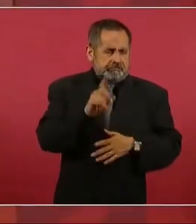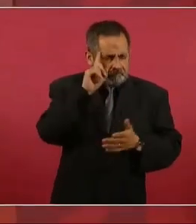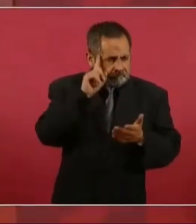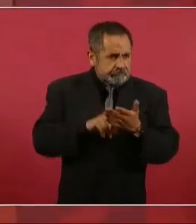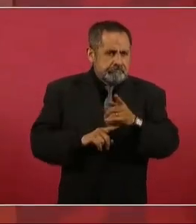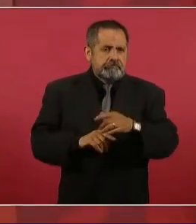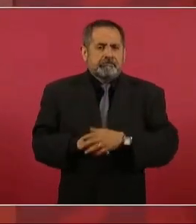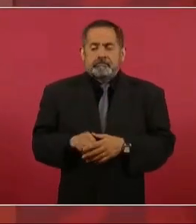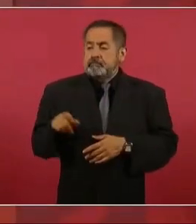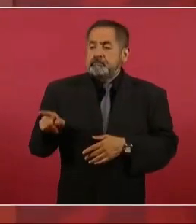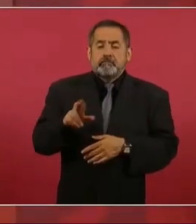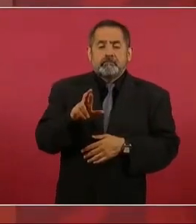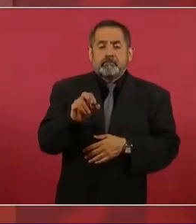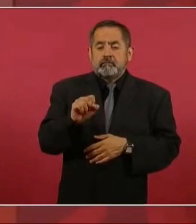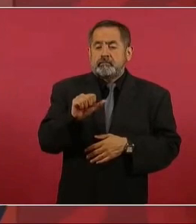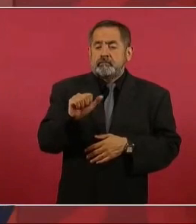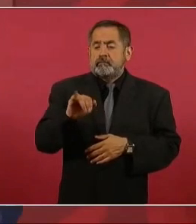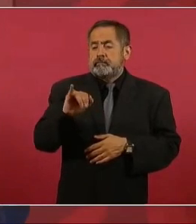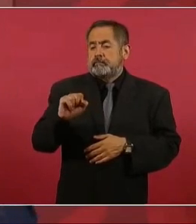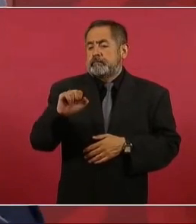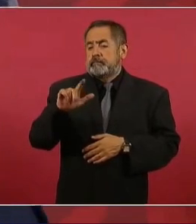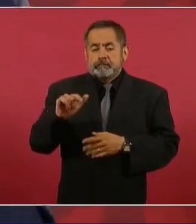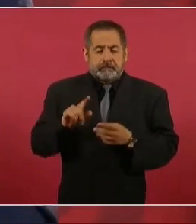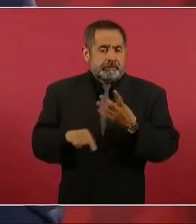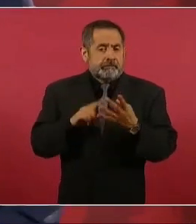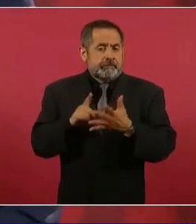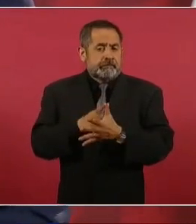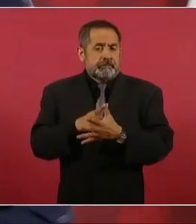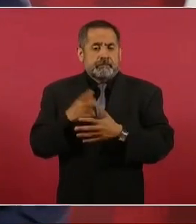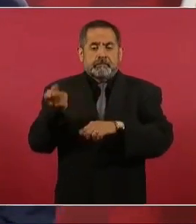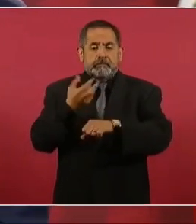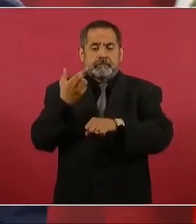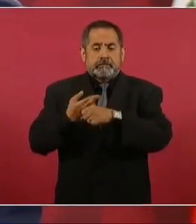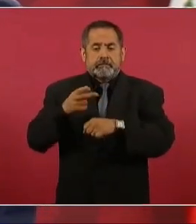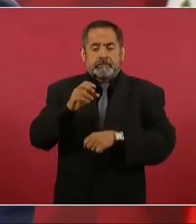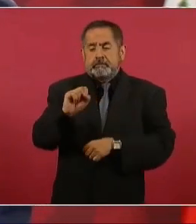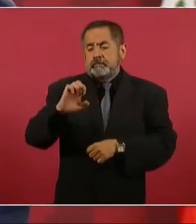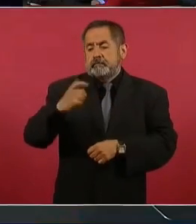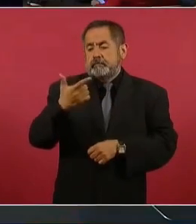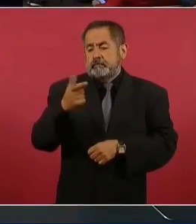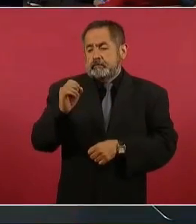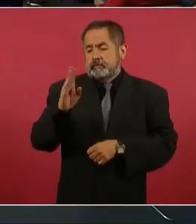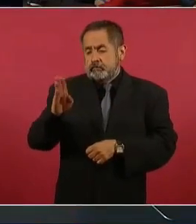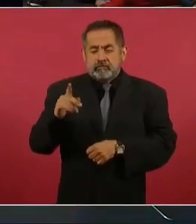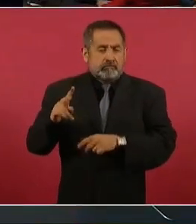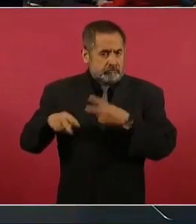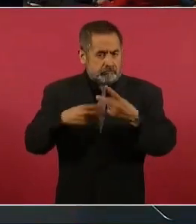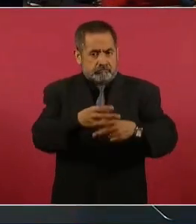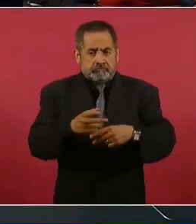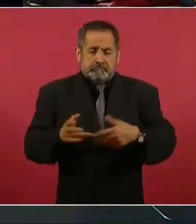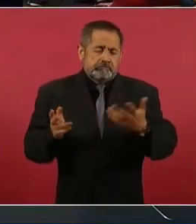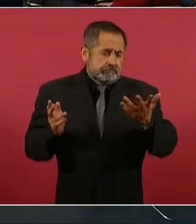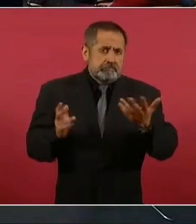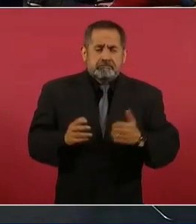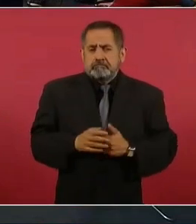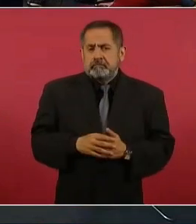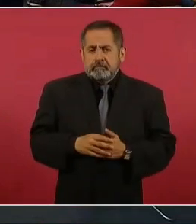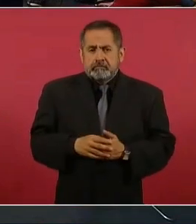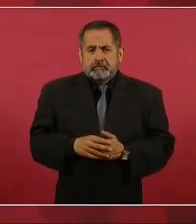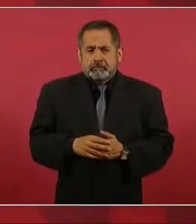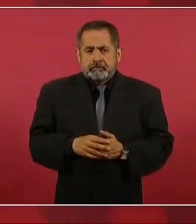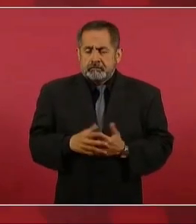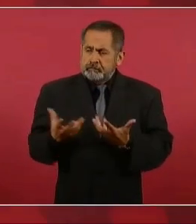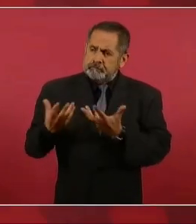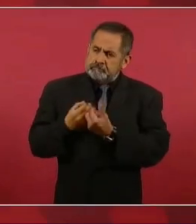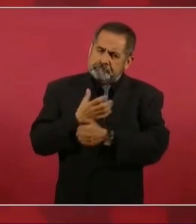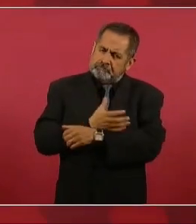Rosa Isela, Rodríguez, va el secretario de Gobernación, o sea, nos